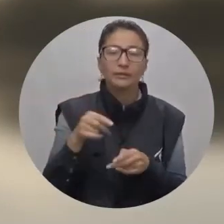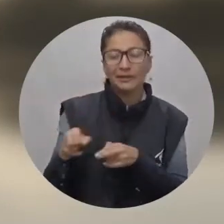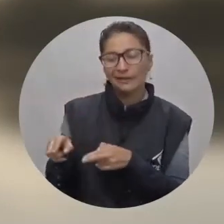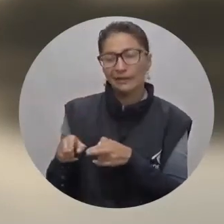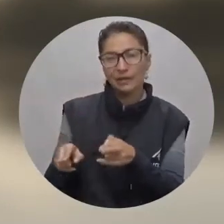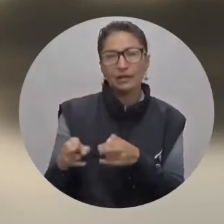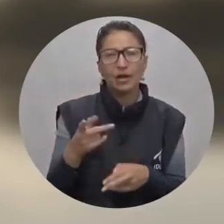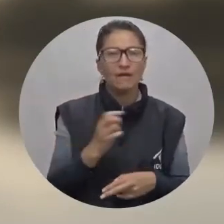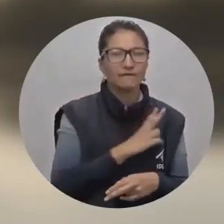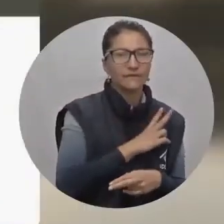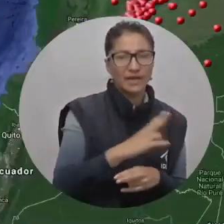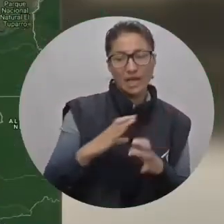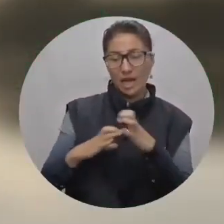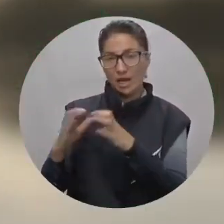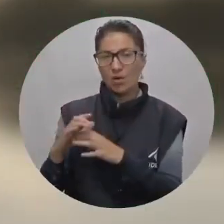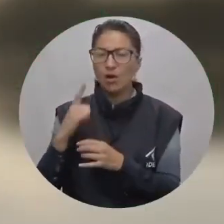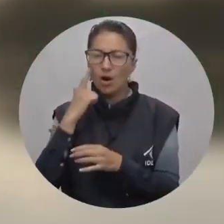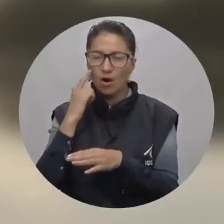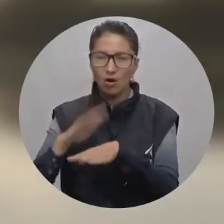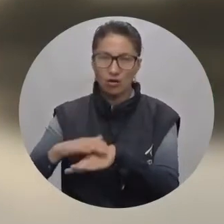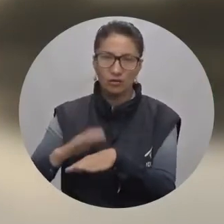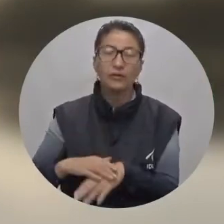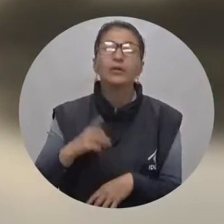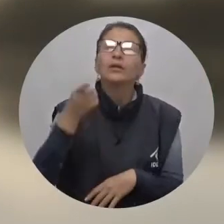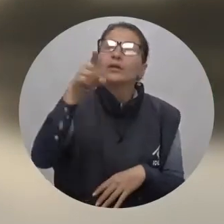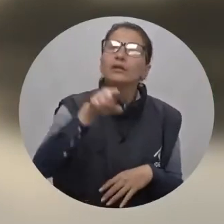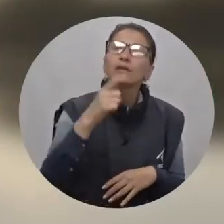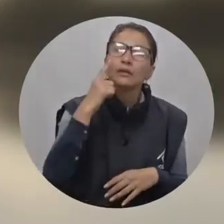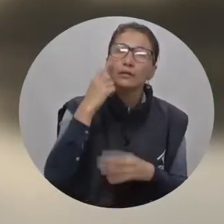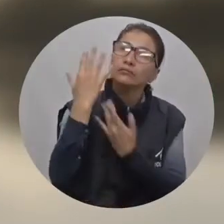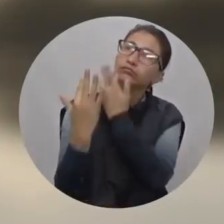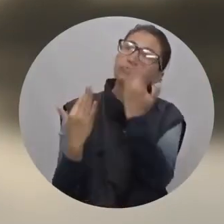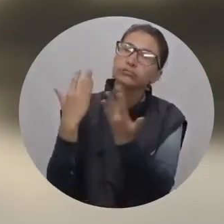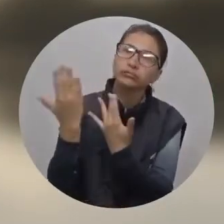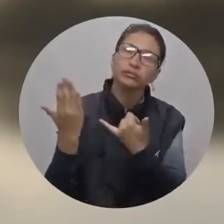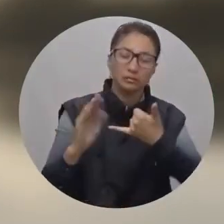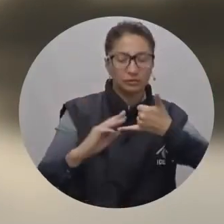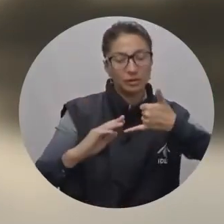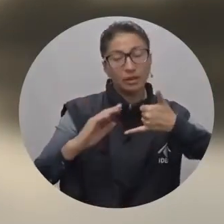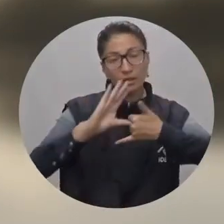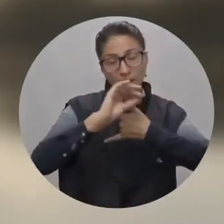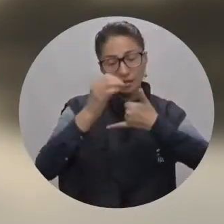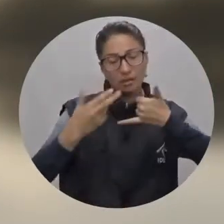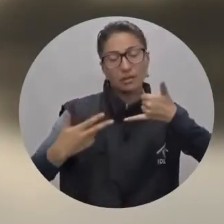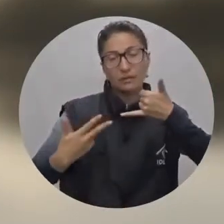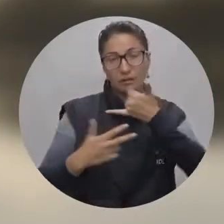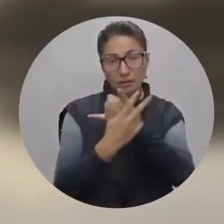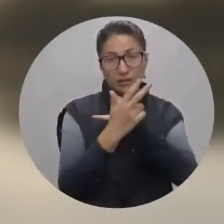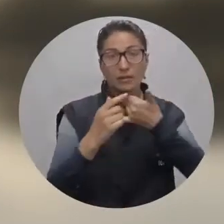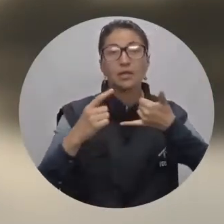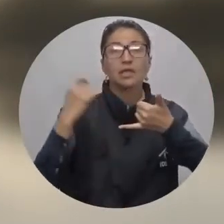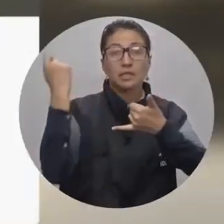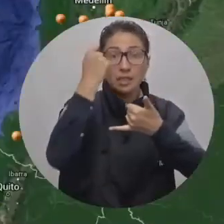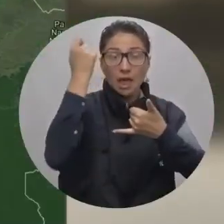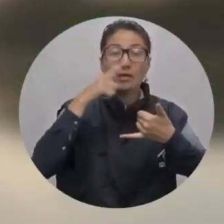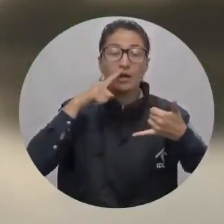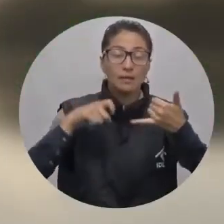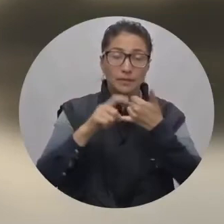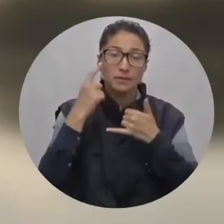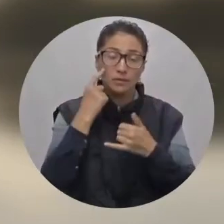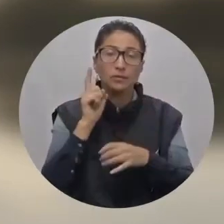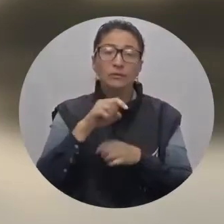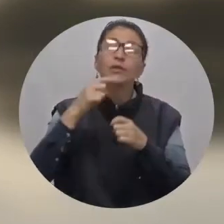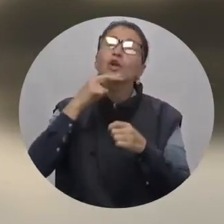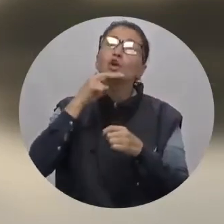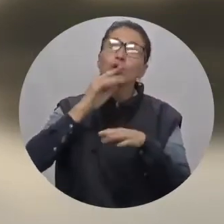en el occidente del Valle y Cauca. Alerta roja por incendios en las regiones Caribe, Andina, Llanos y Amazonía. Alerta